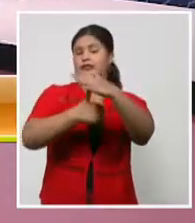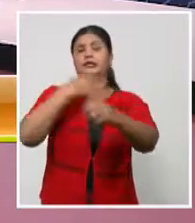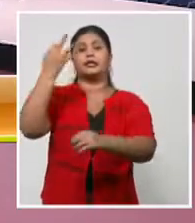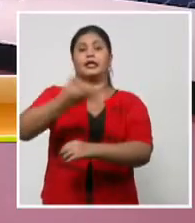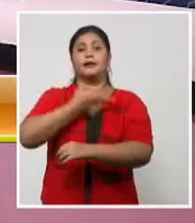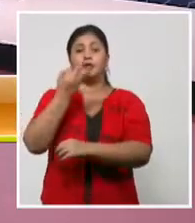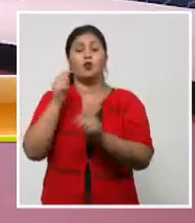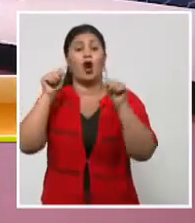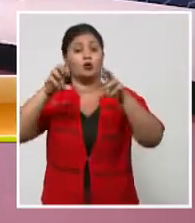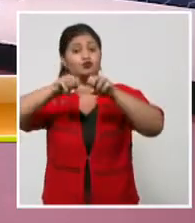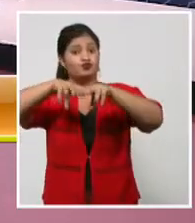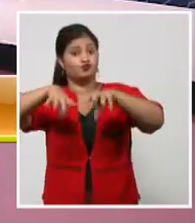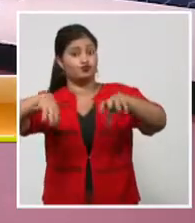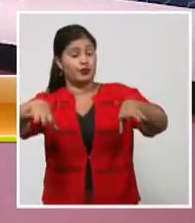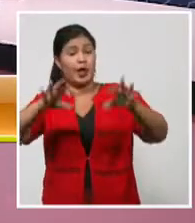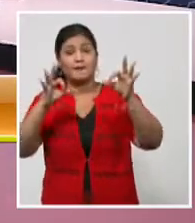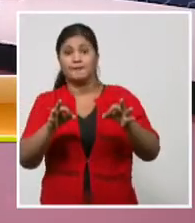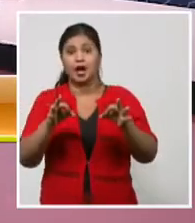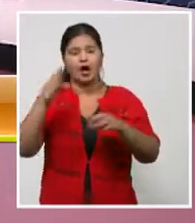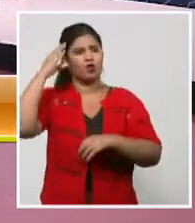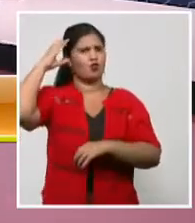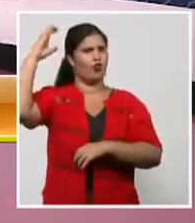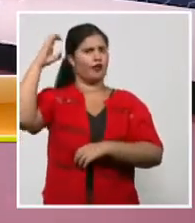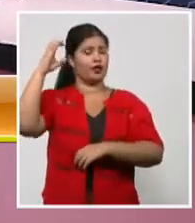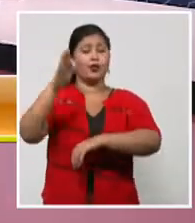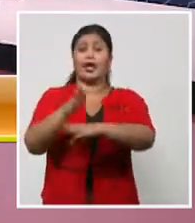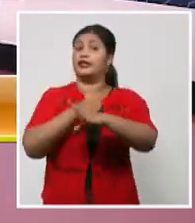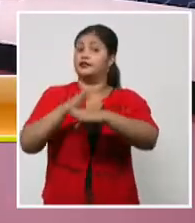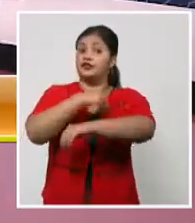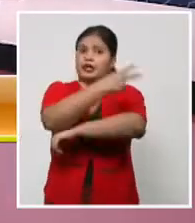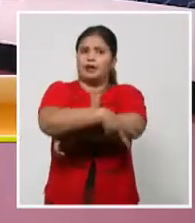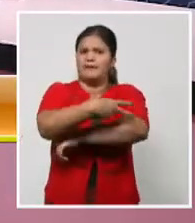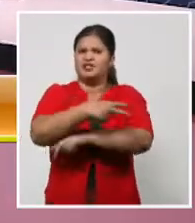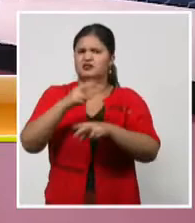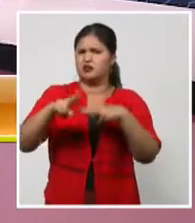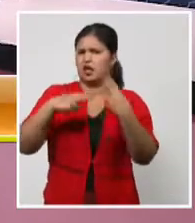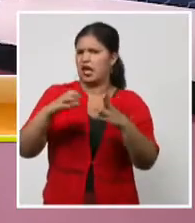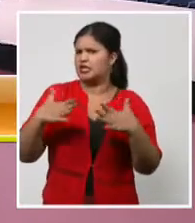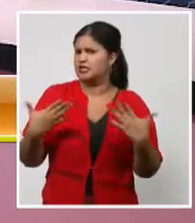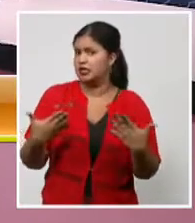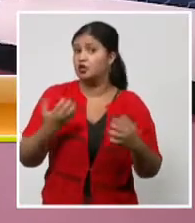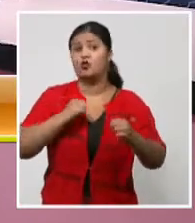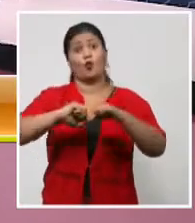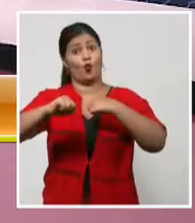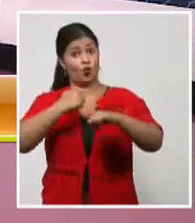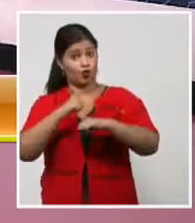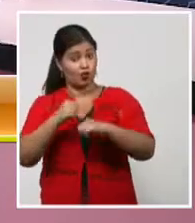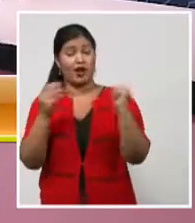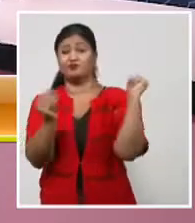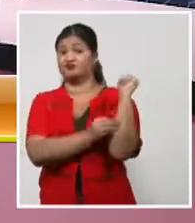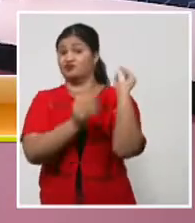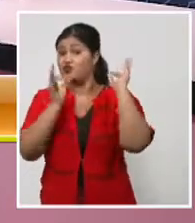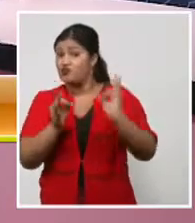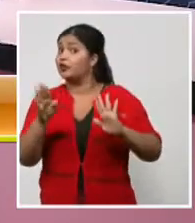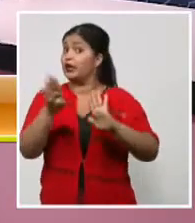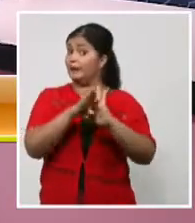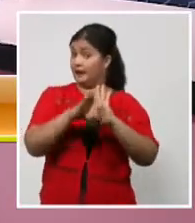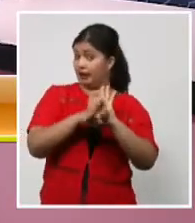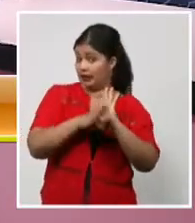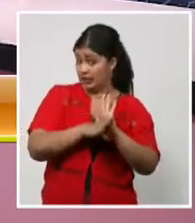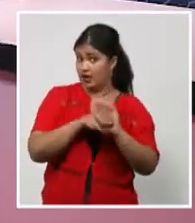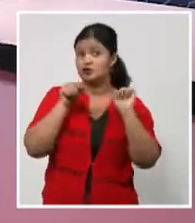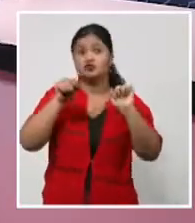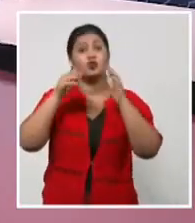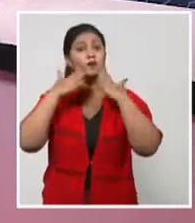de COVID-19, los gobiernos deben diseñar respuestas lo más localizadas posibles para evitar tener que recurrir a los confinamientos.